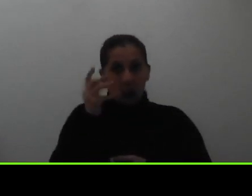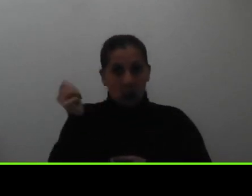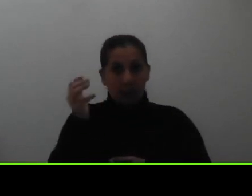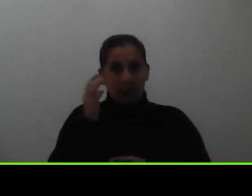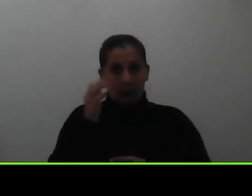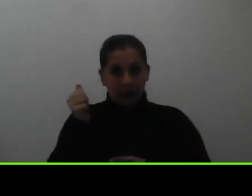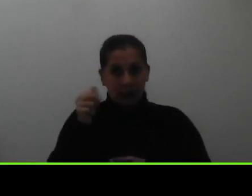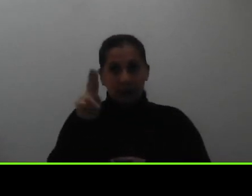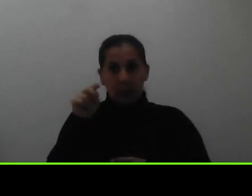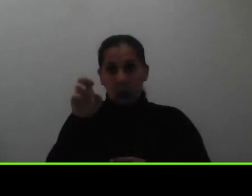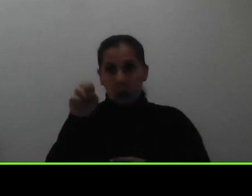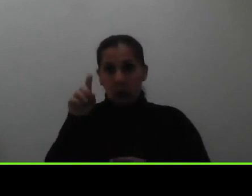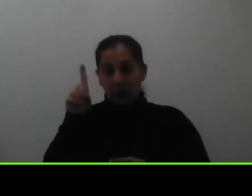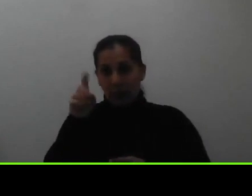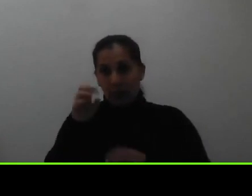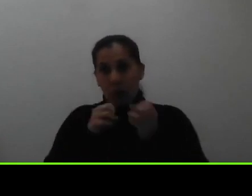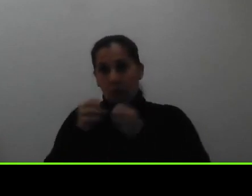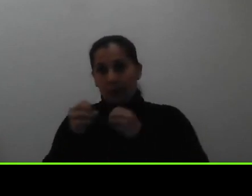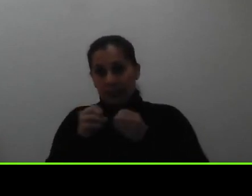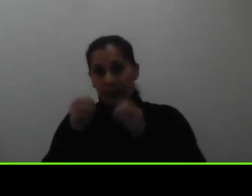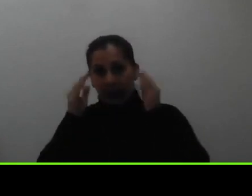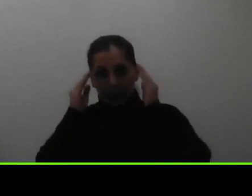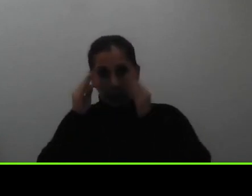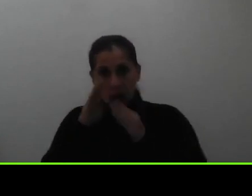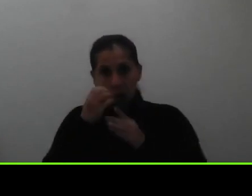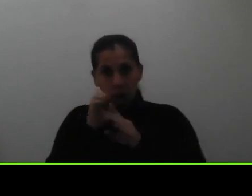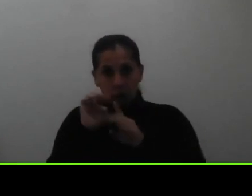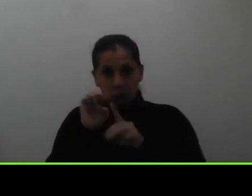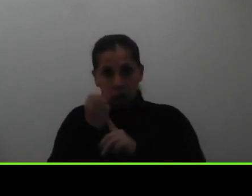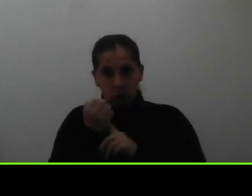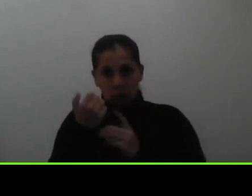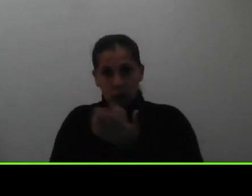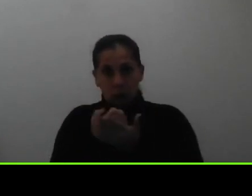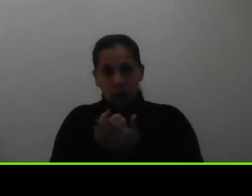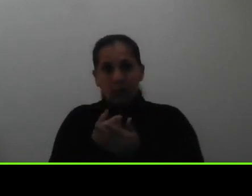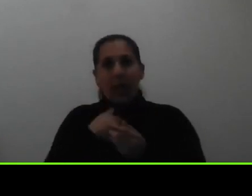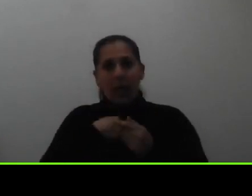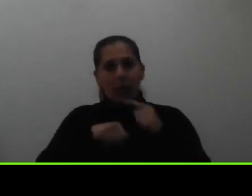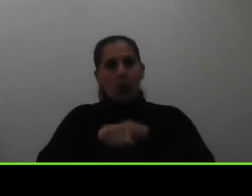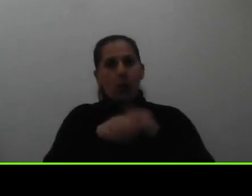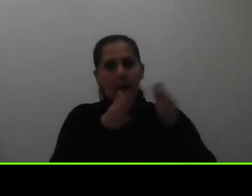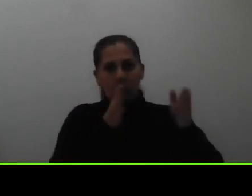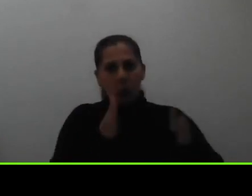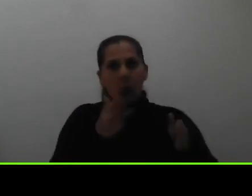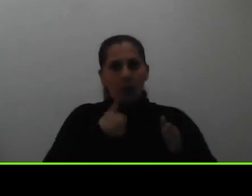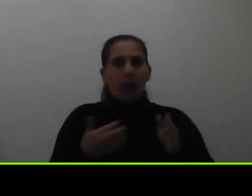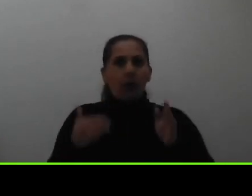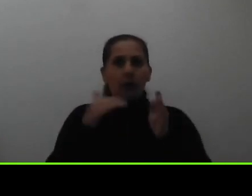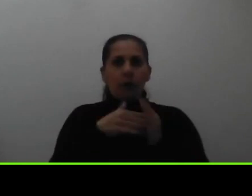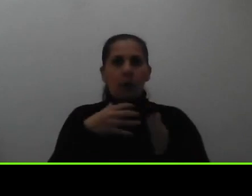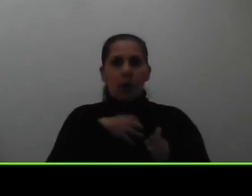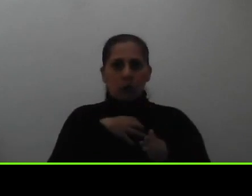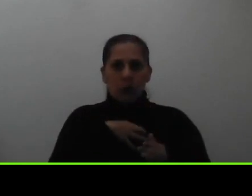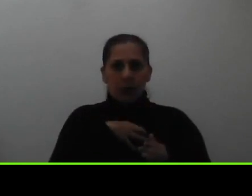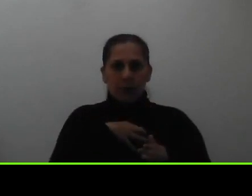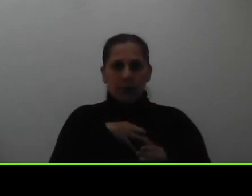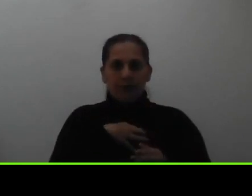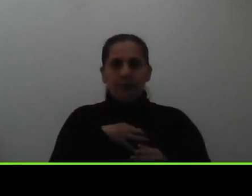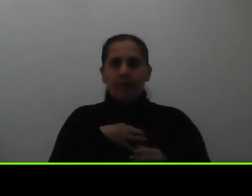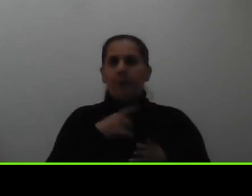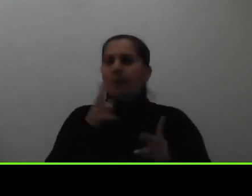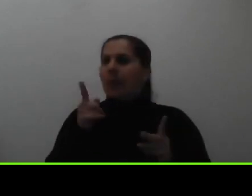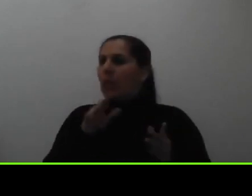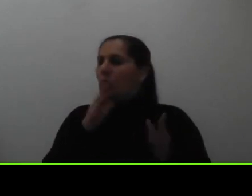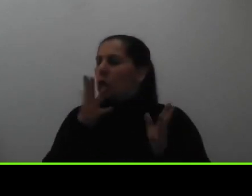oficina de atención socioeconómica habilita un periodo para revocatorias para no enredar a los estudiantes que son